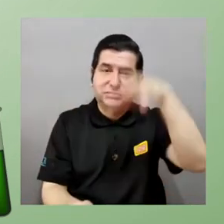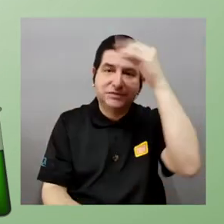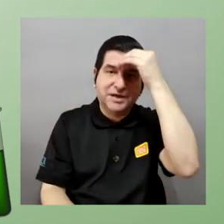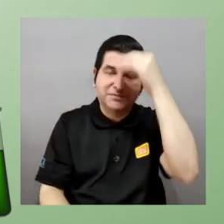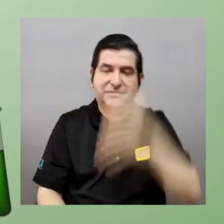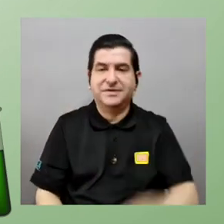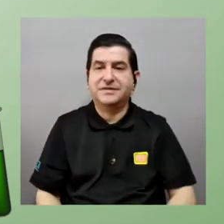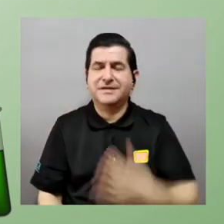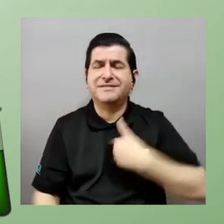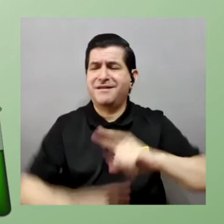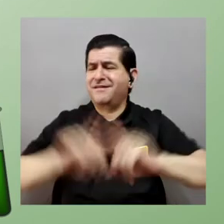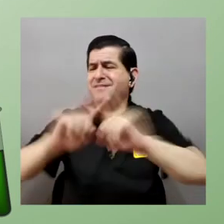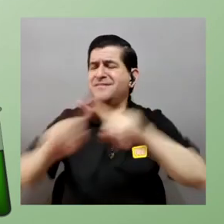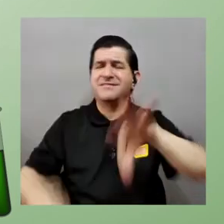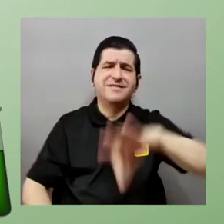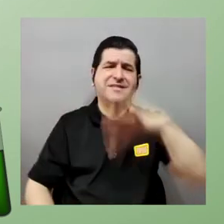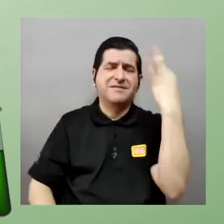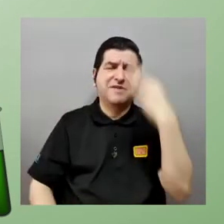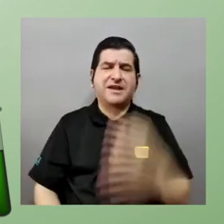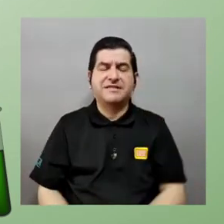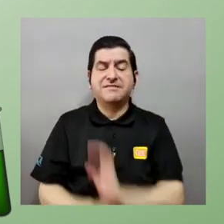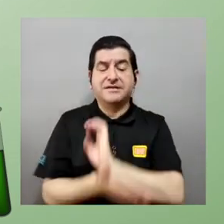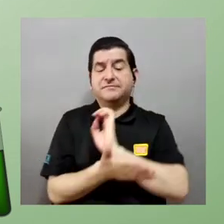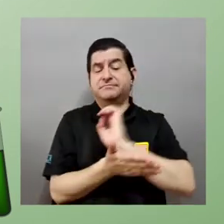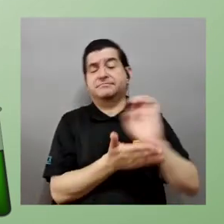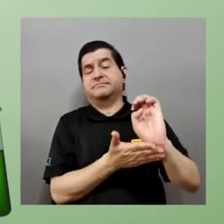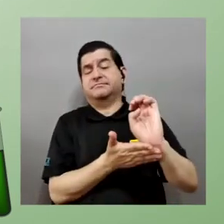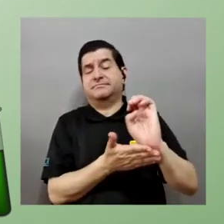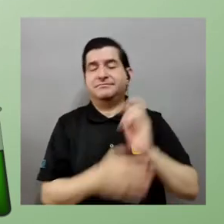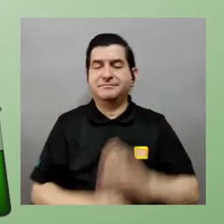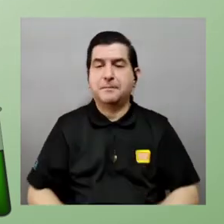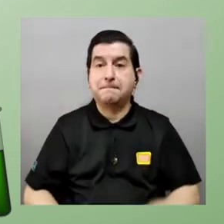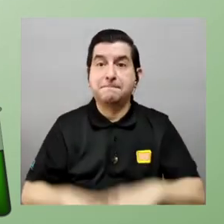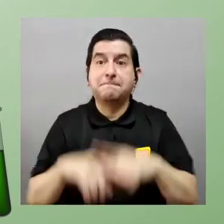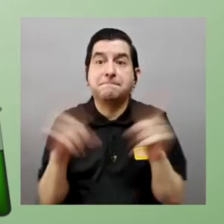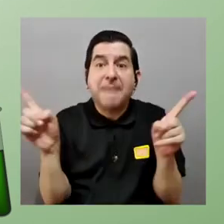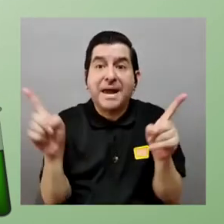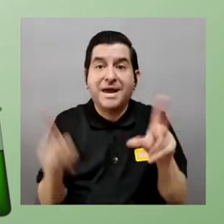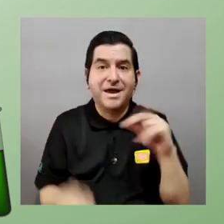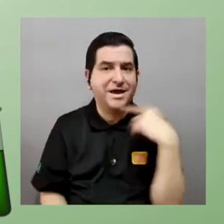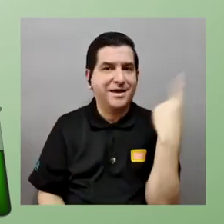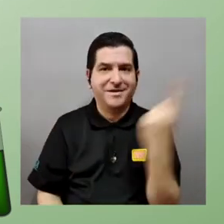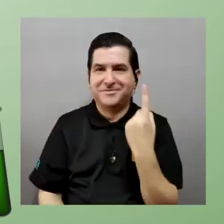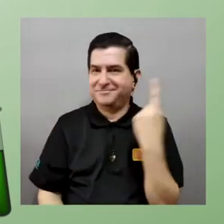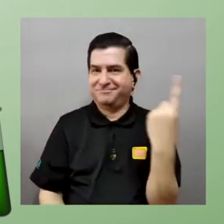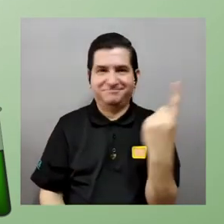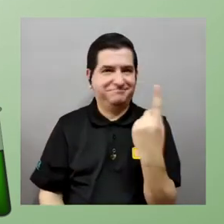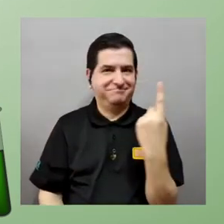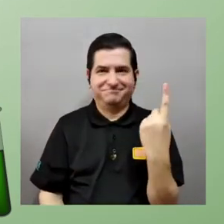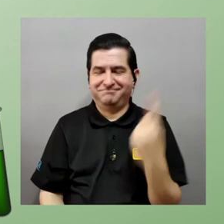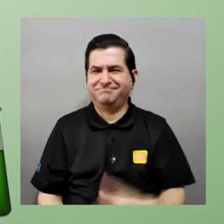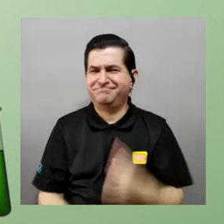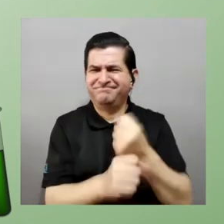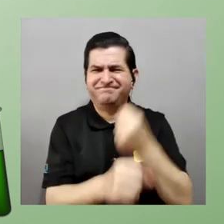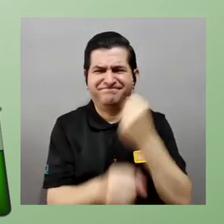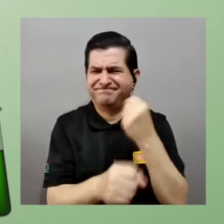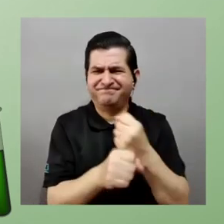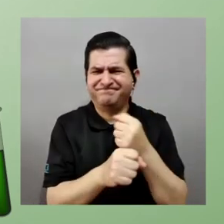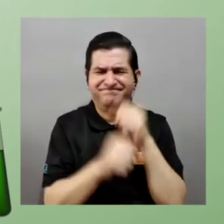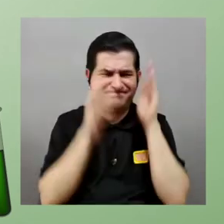y hemos aprendido que hay diversas formas de esquivarlas pero no siempre digamos